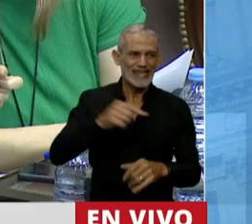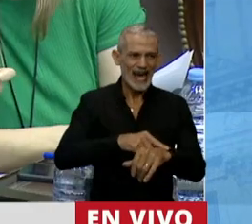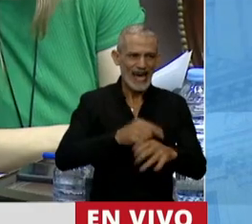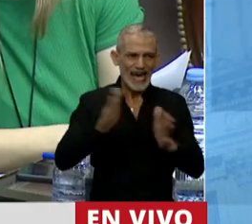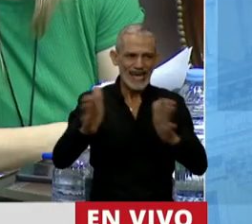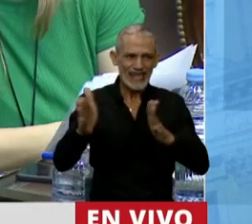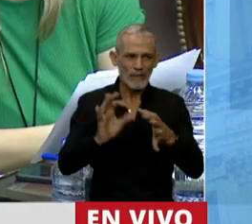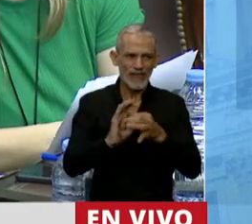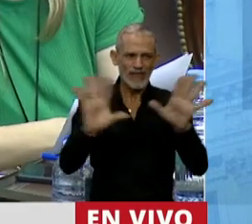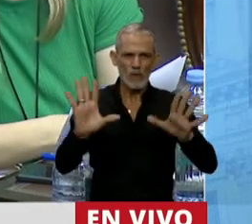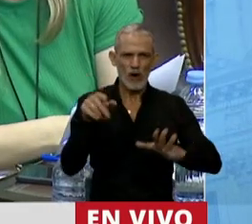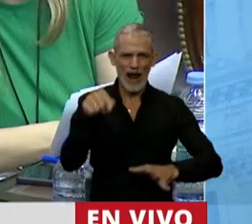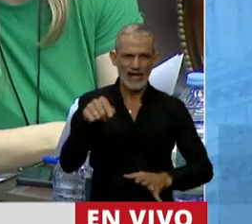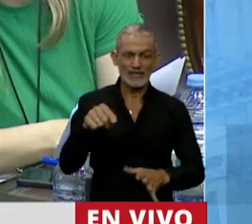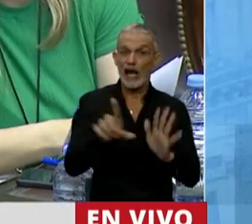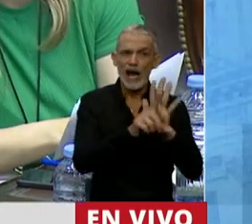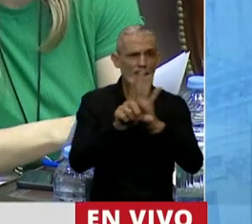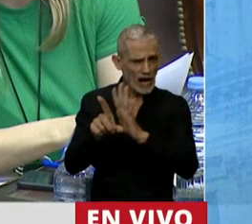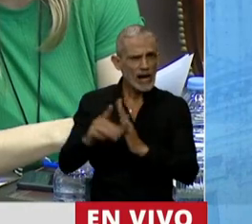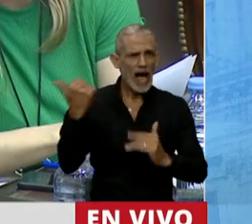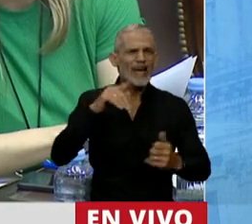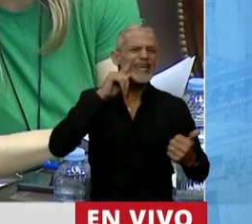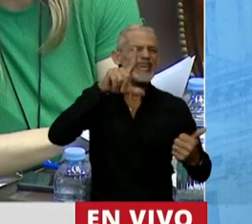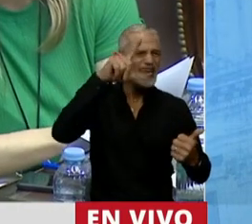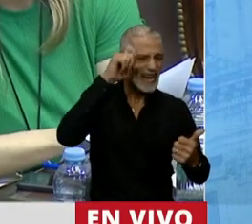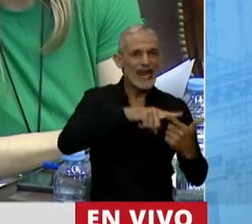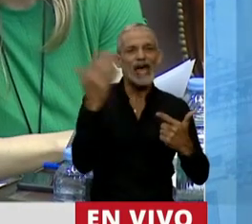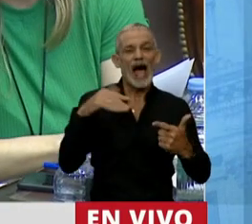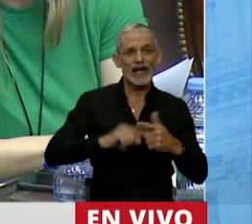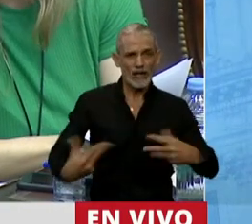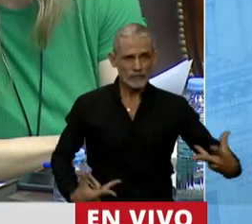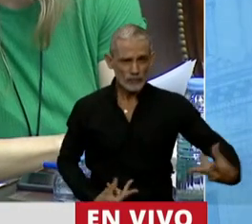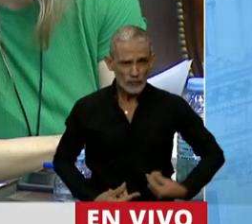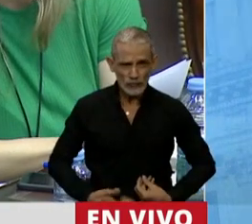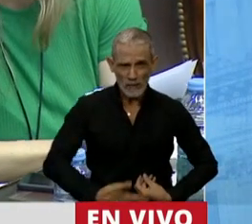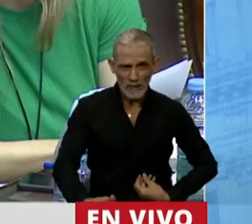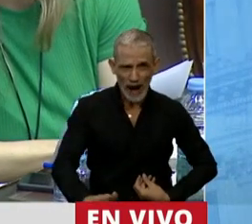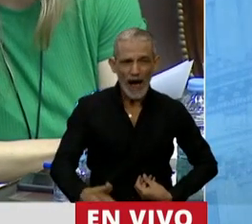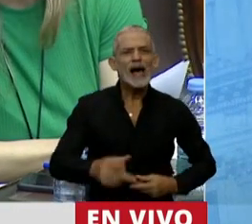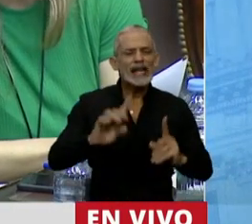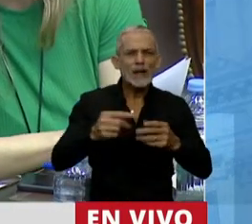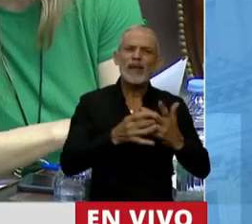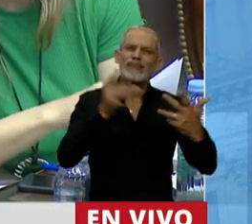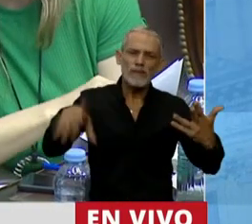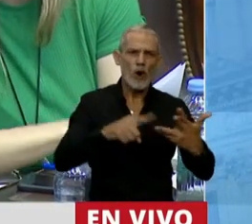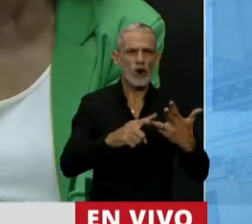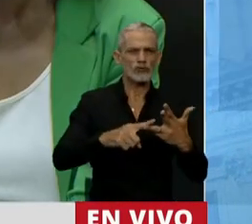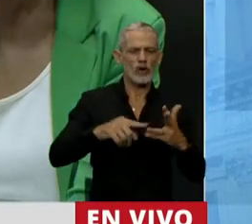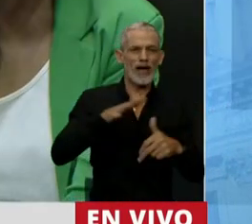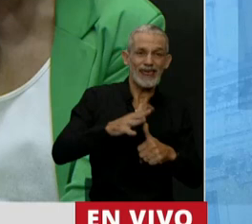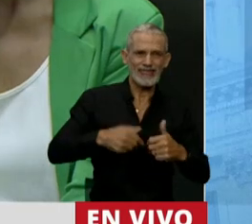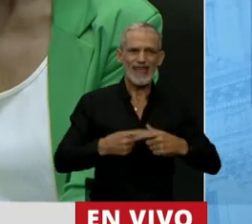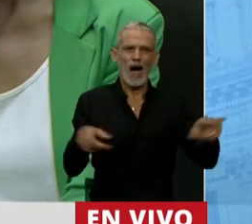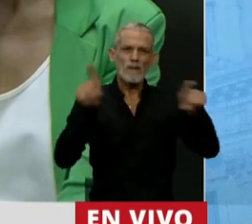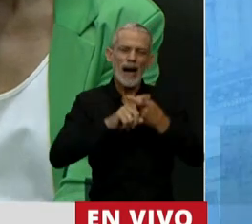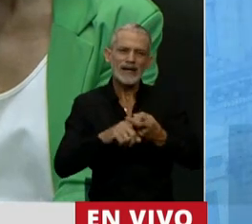democrática, con distintas leyes, desde la ILE hasta la fertilización in vitro, el divorcio, la ley de identidad de género, matrimonio